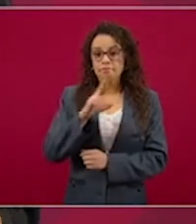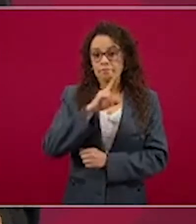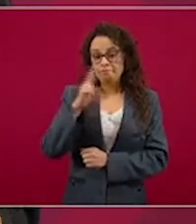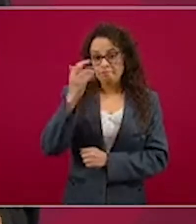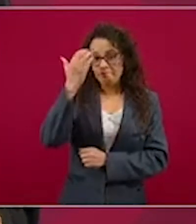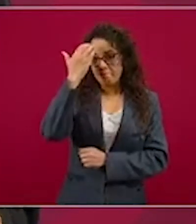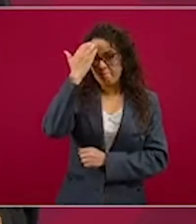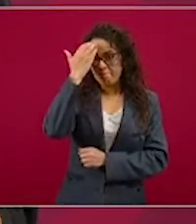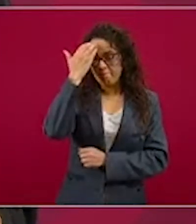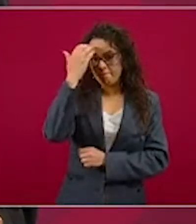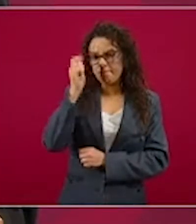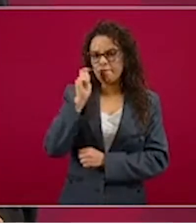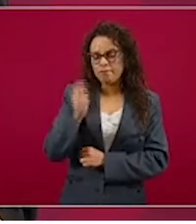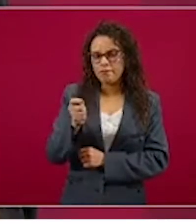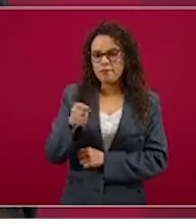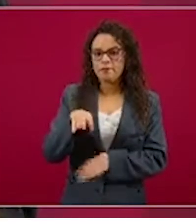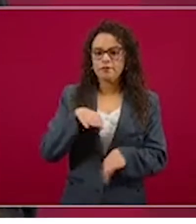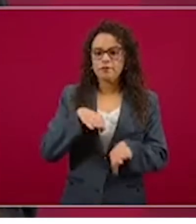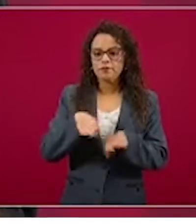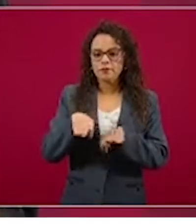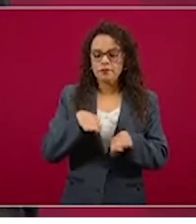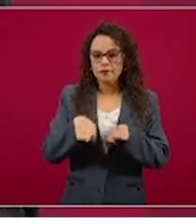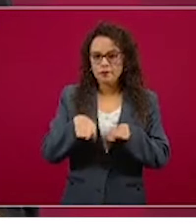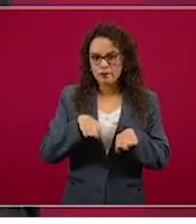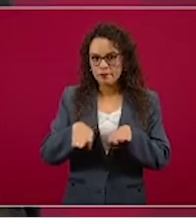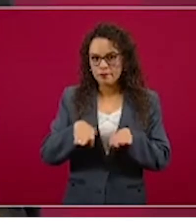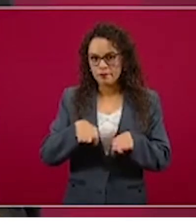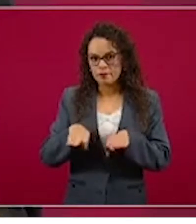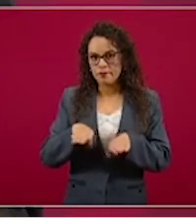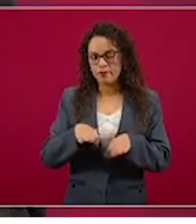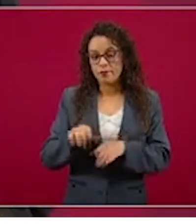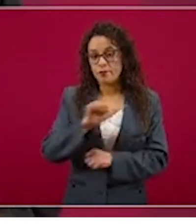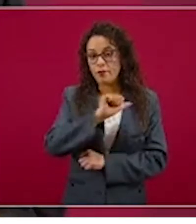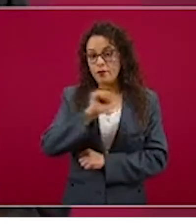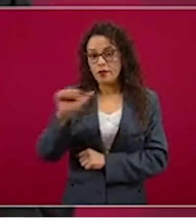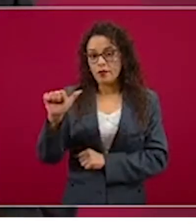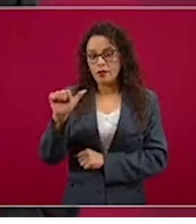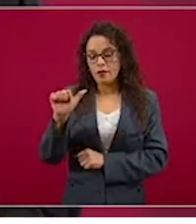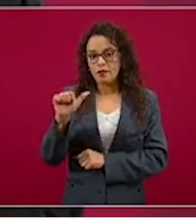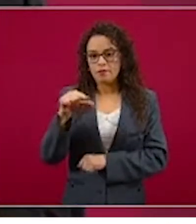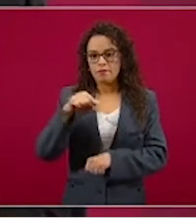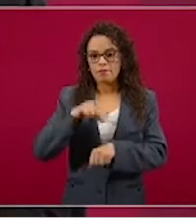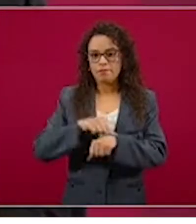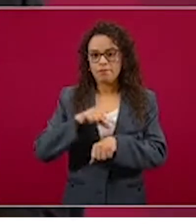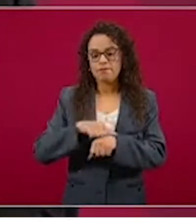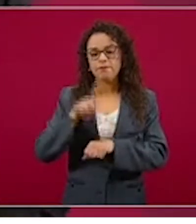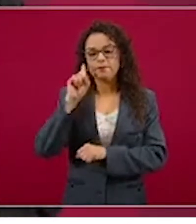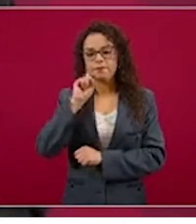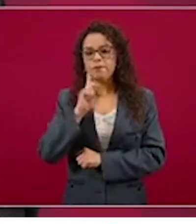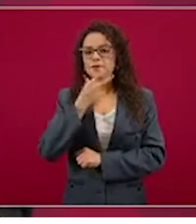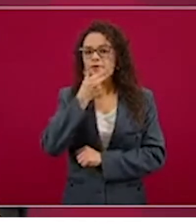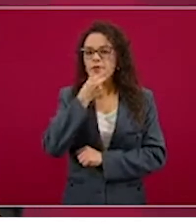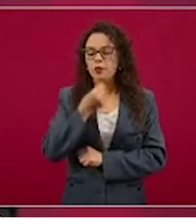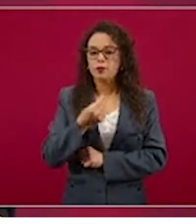de los médicos, mujeres, hombres